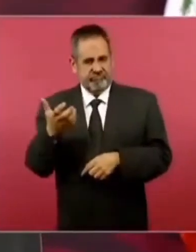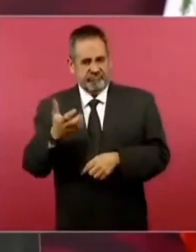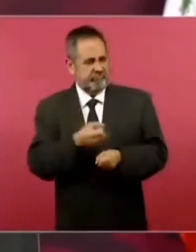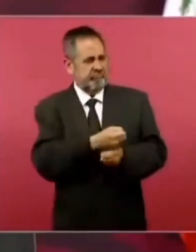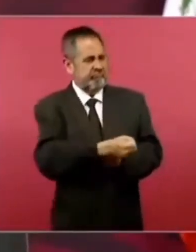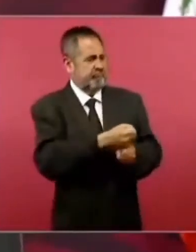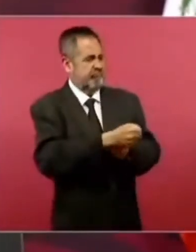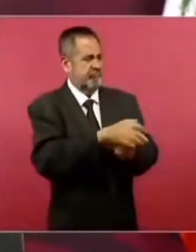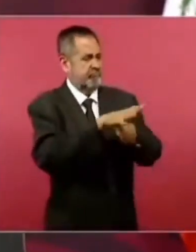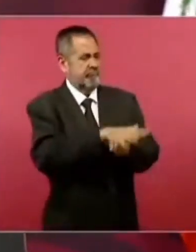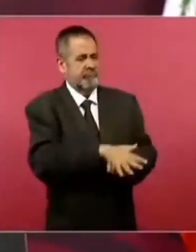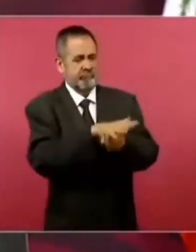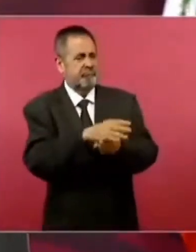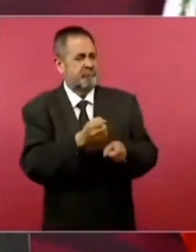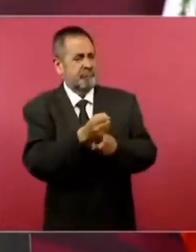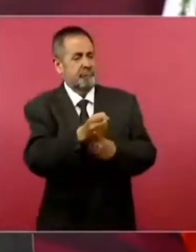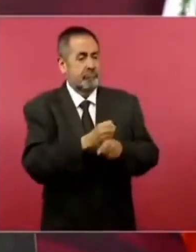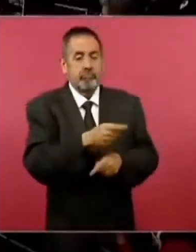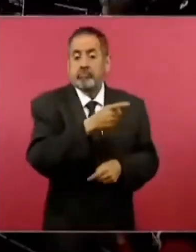callaban